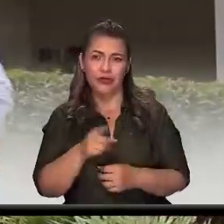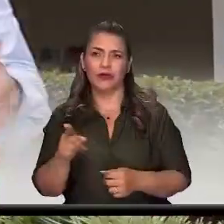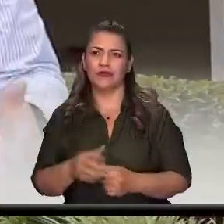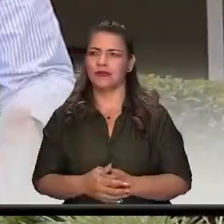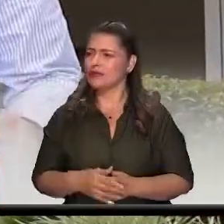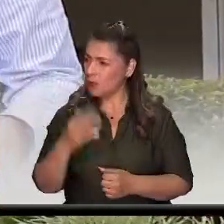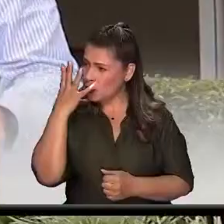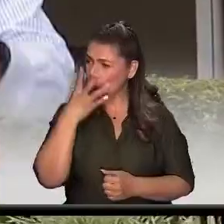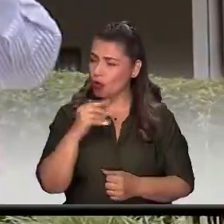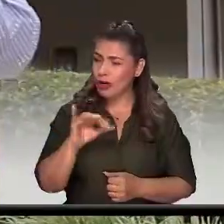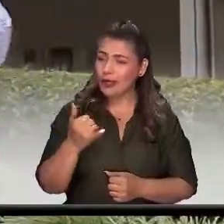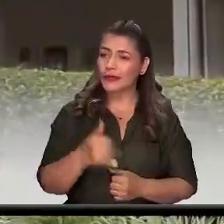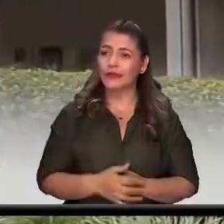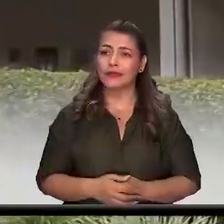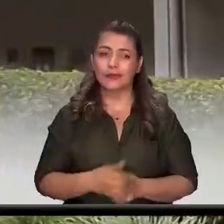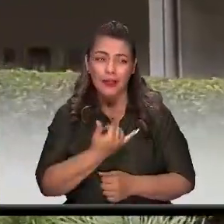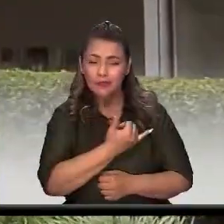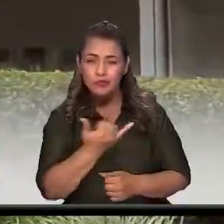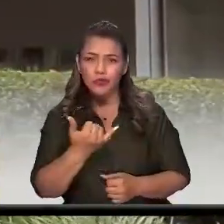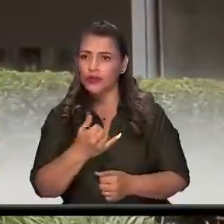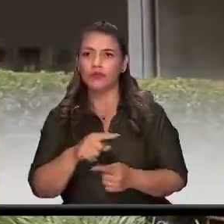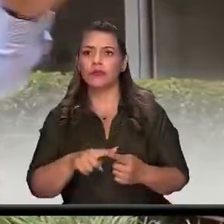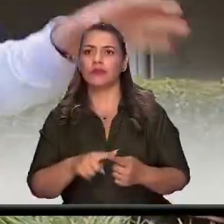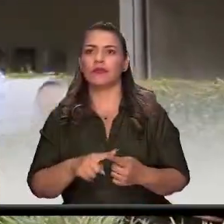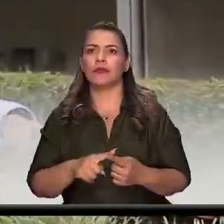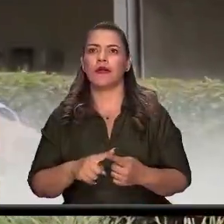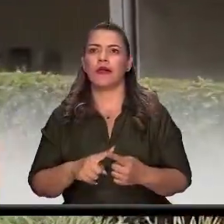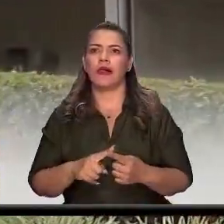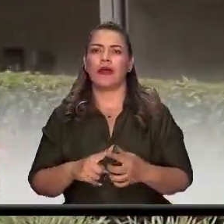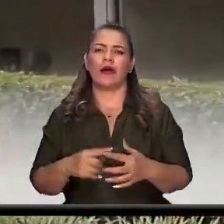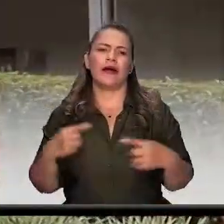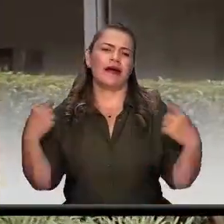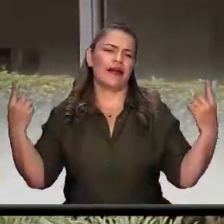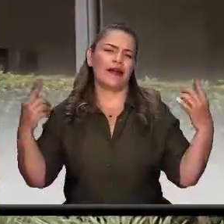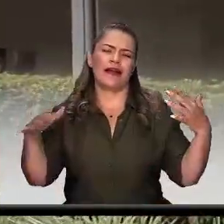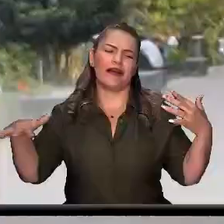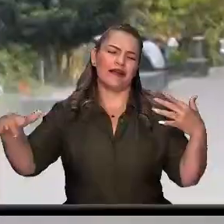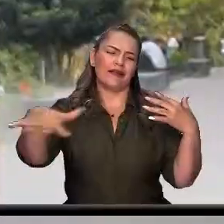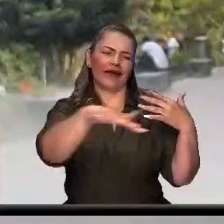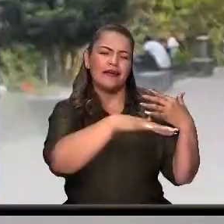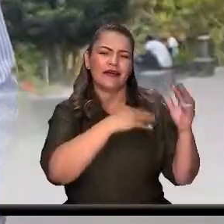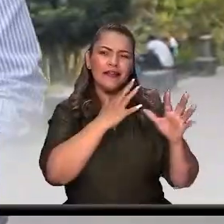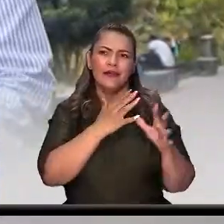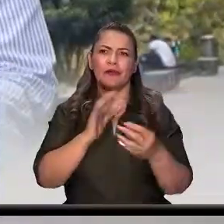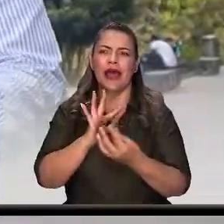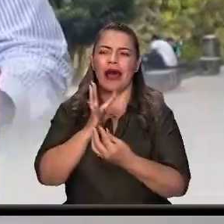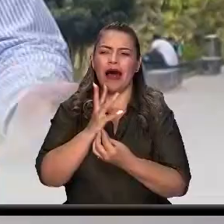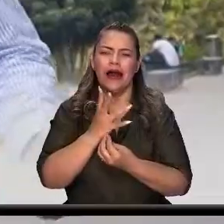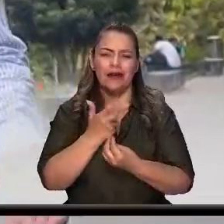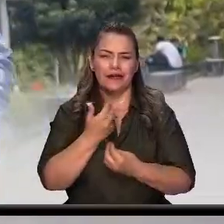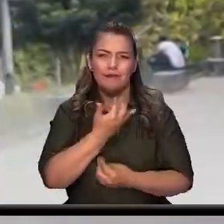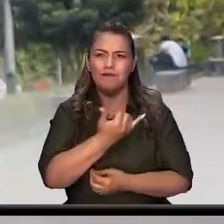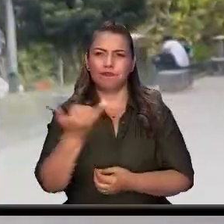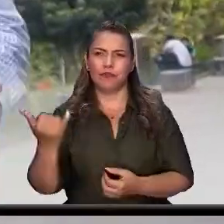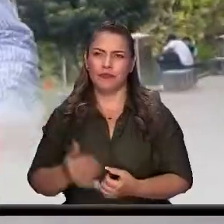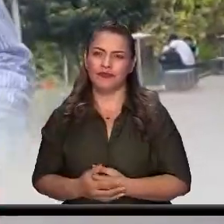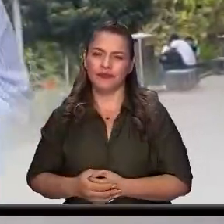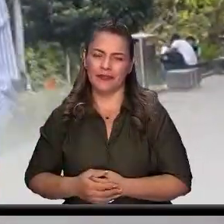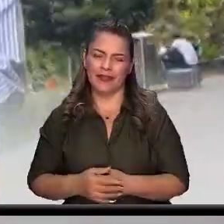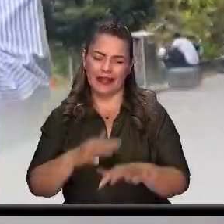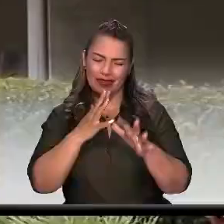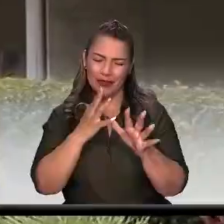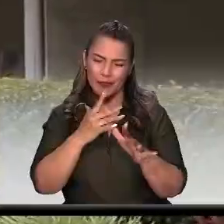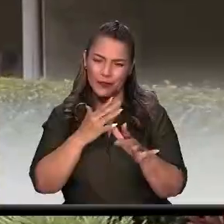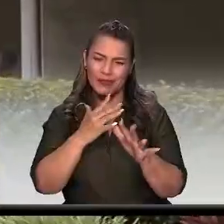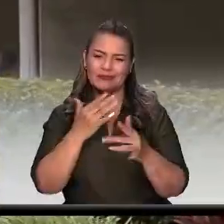Y no solamente ellos, tarimas descentralizadas por toda la ciudad con artistas itagüiseños. Mucha muestra de que es Itagüí,